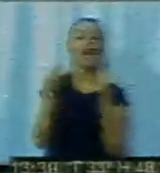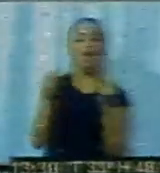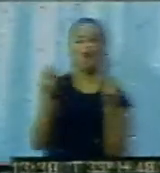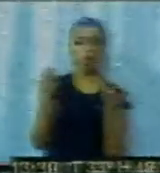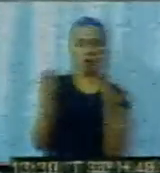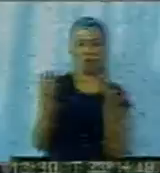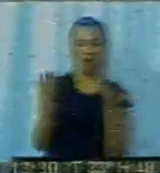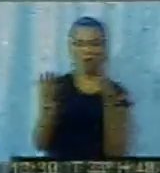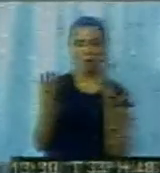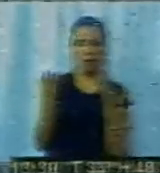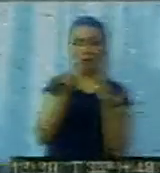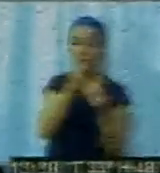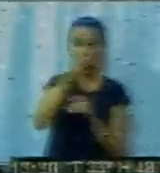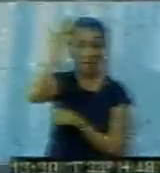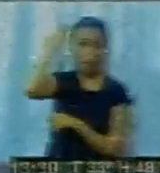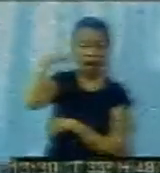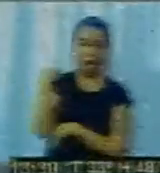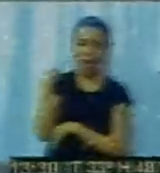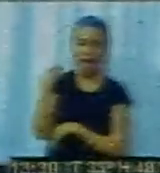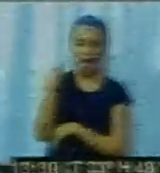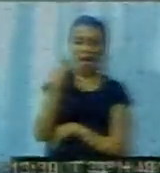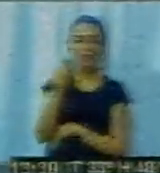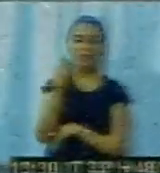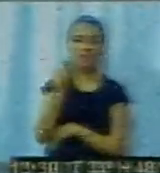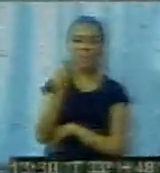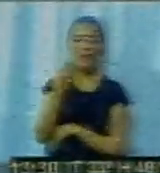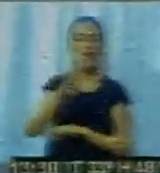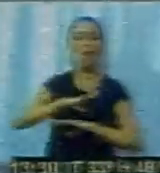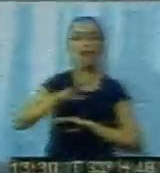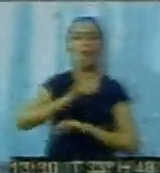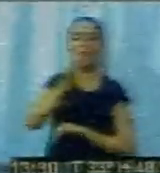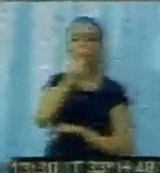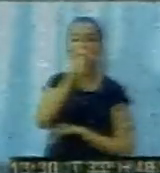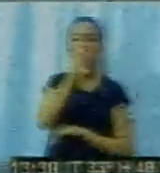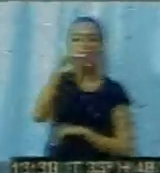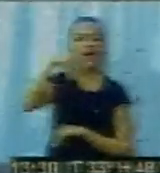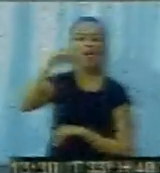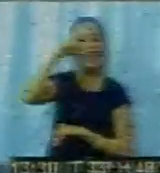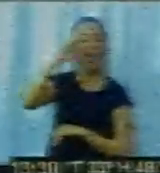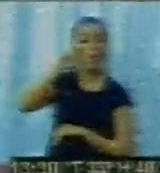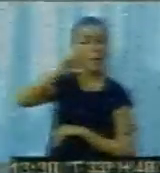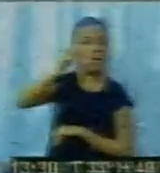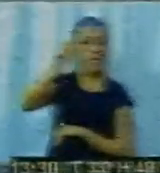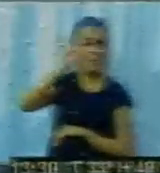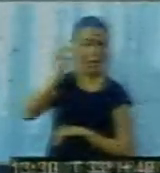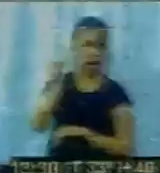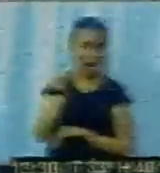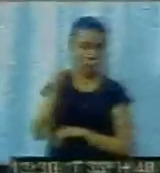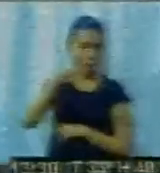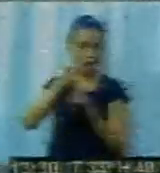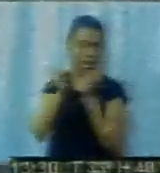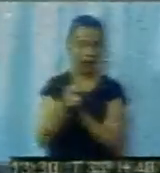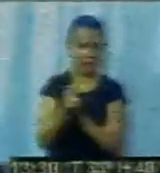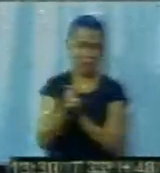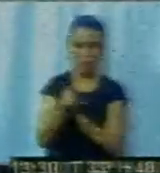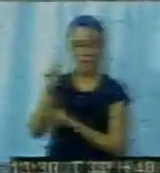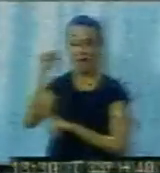necesito un balance. Es importante el grupo, ¿no? Muchos... Sí, sí, sí, sí, es muy importante el grupo,